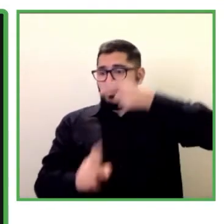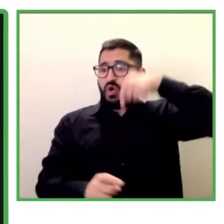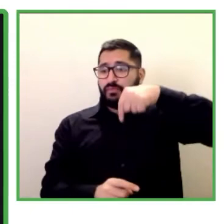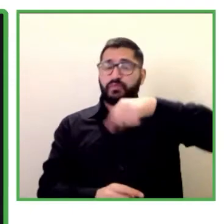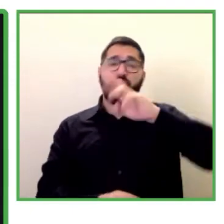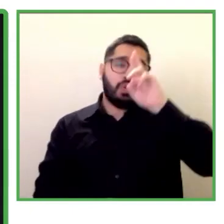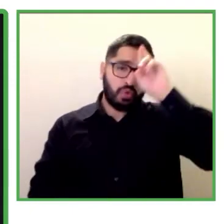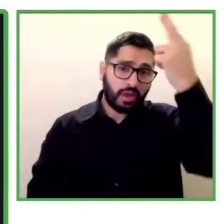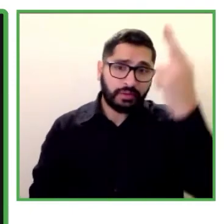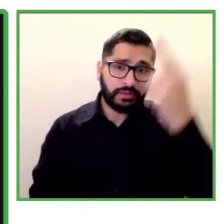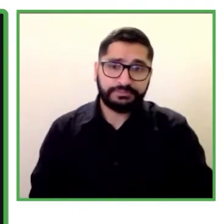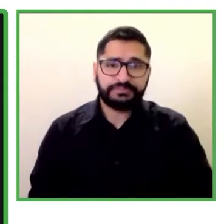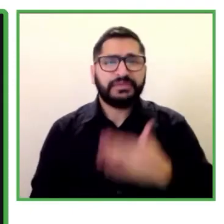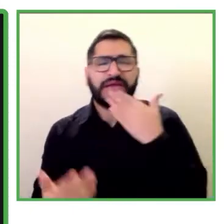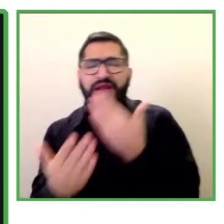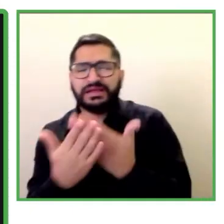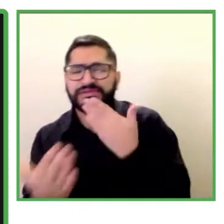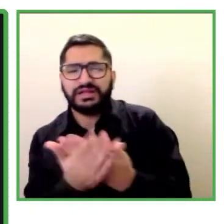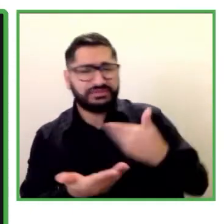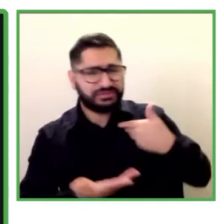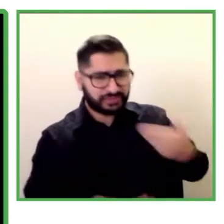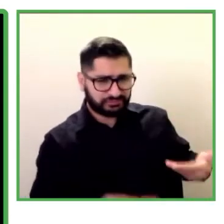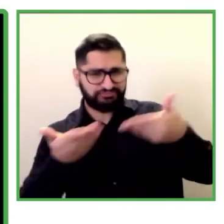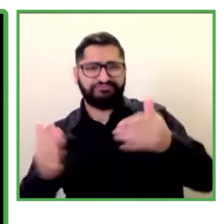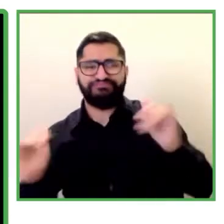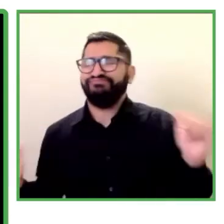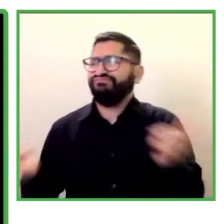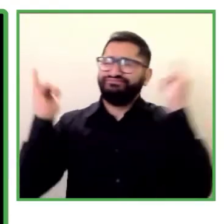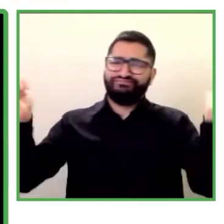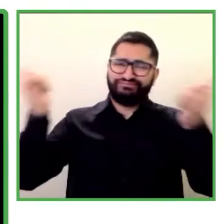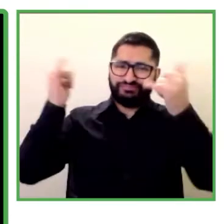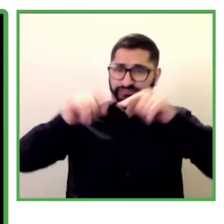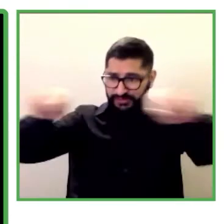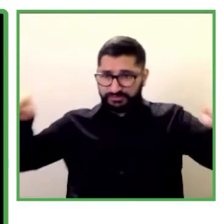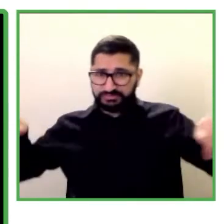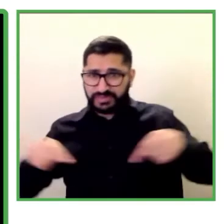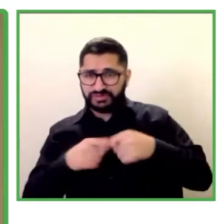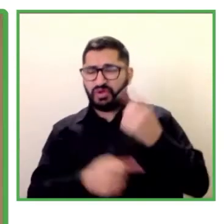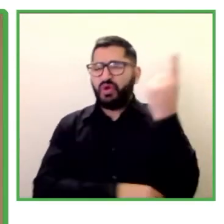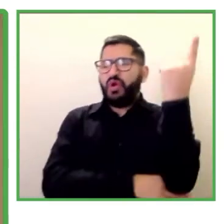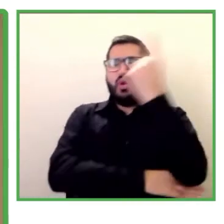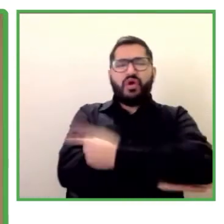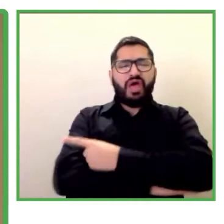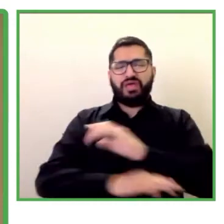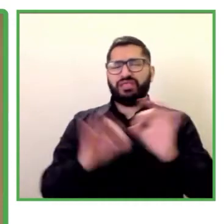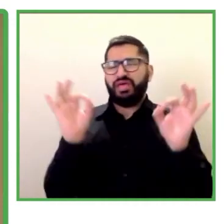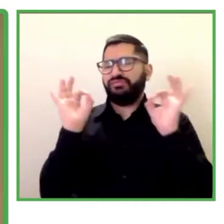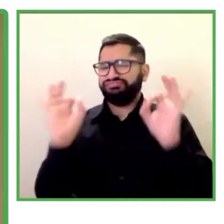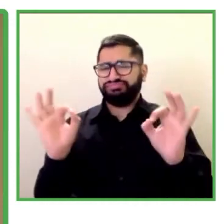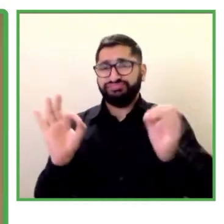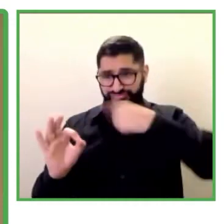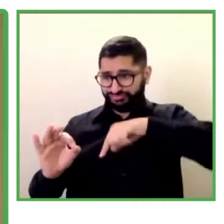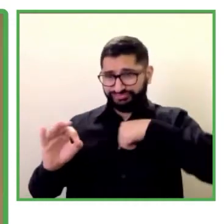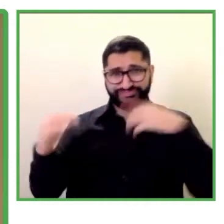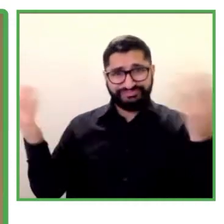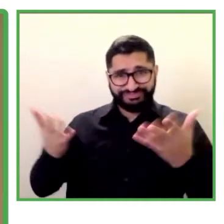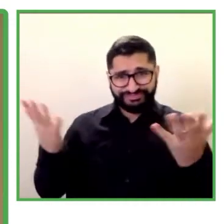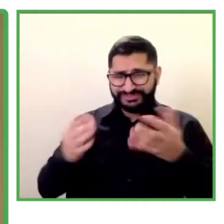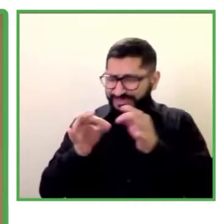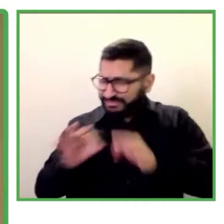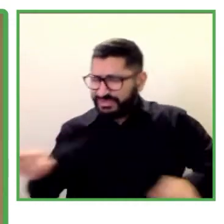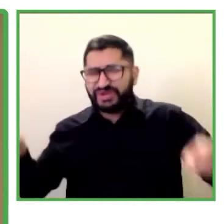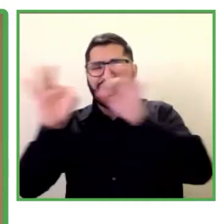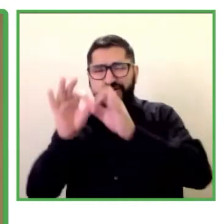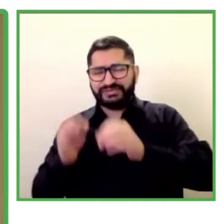estos espacios que para nosotros son de suma importancia. Realmente nos complace como organismo internacional que